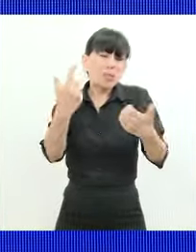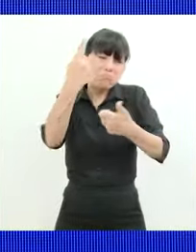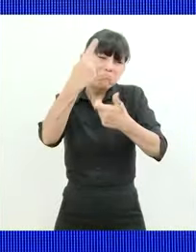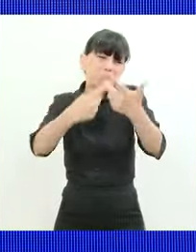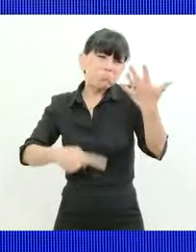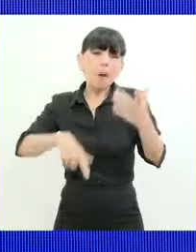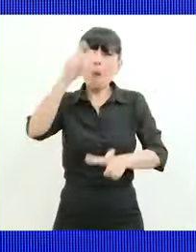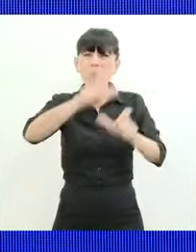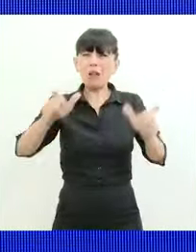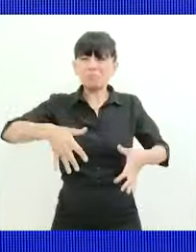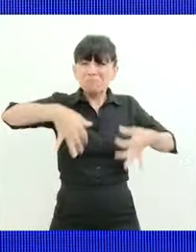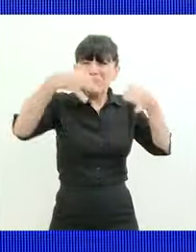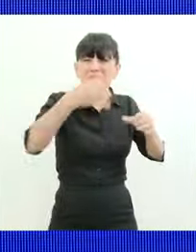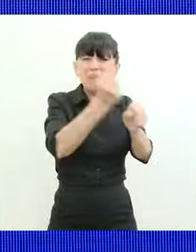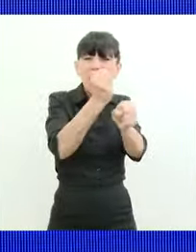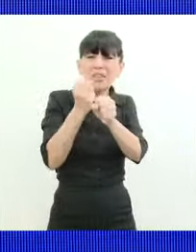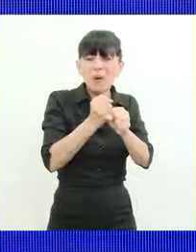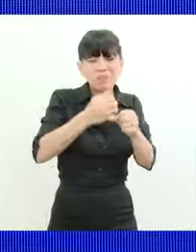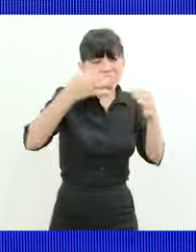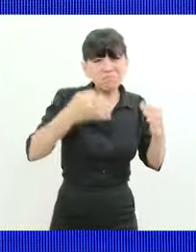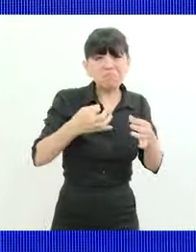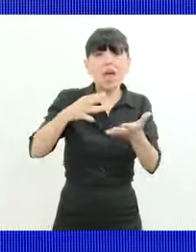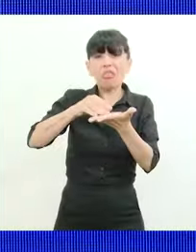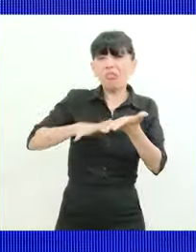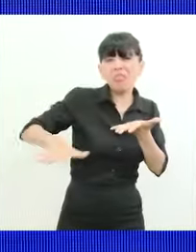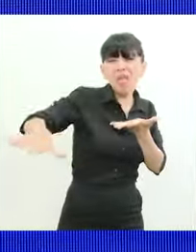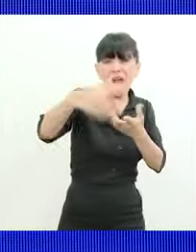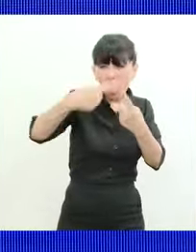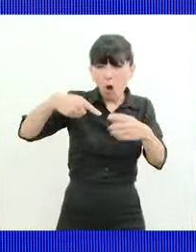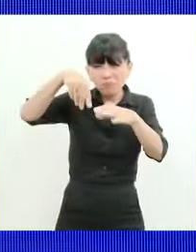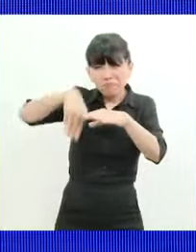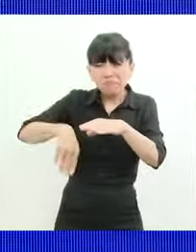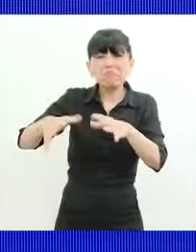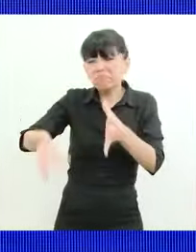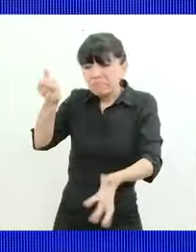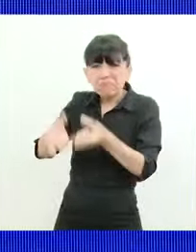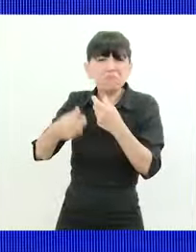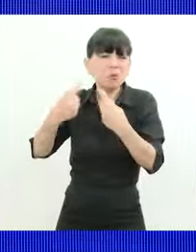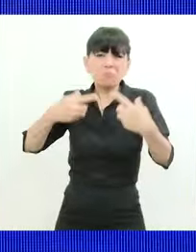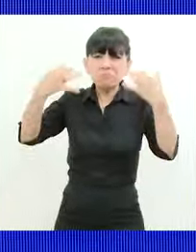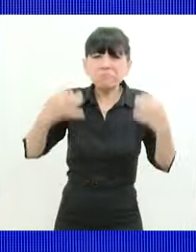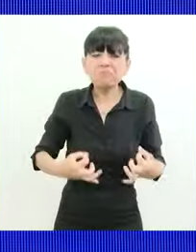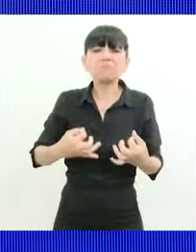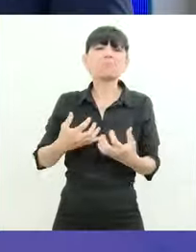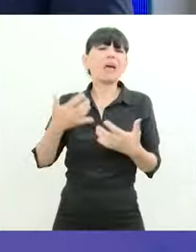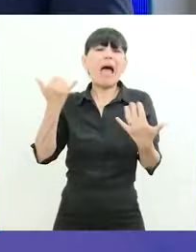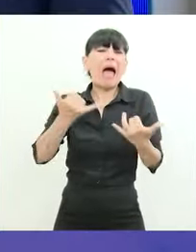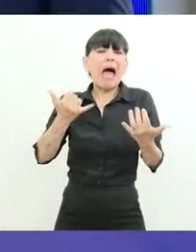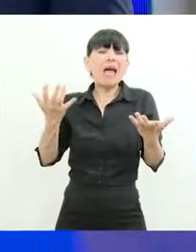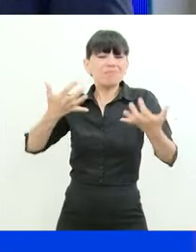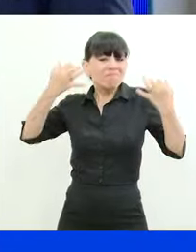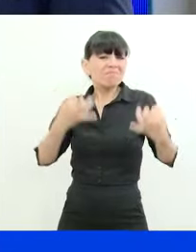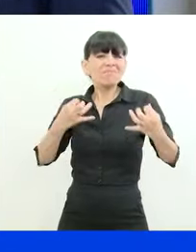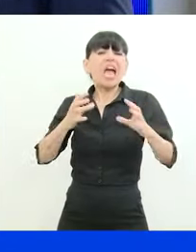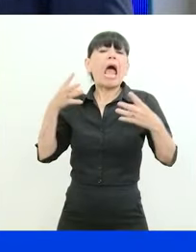el recurso humano tiene el recurso natural tiene elegibilidad global no